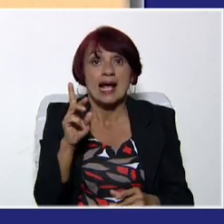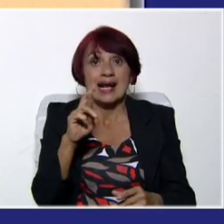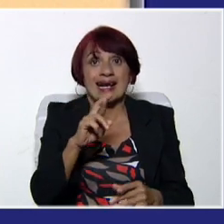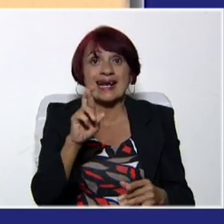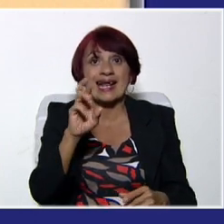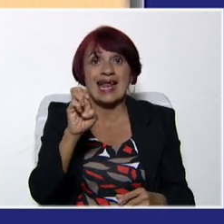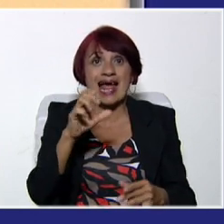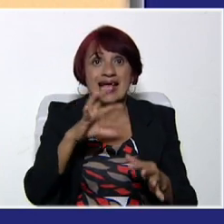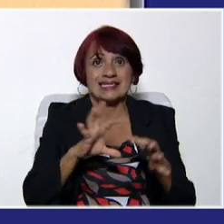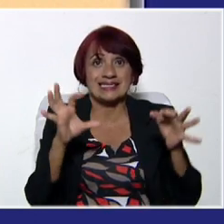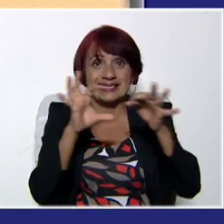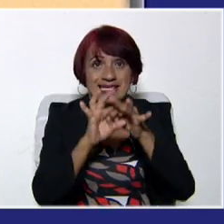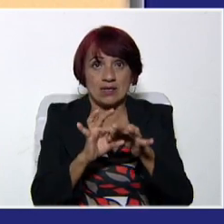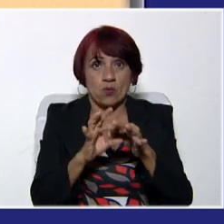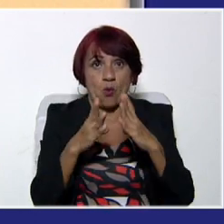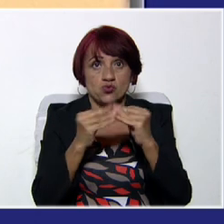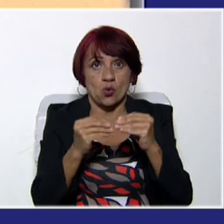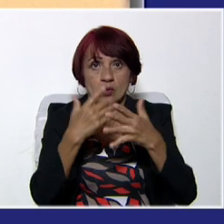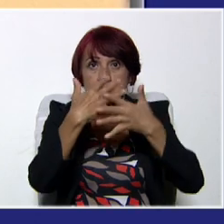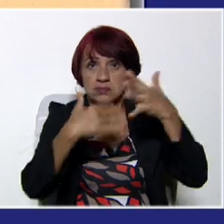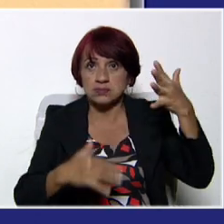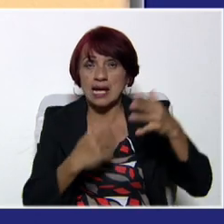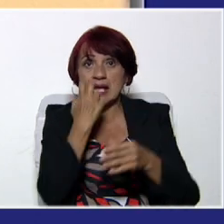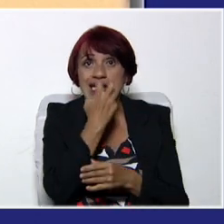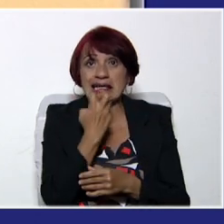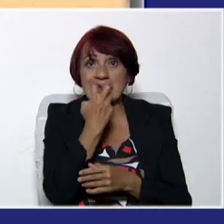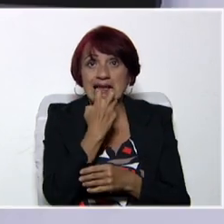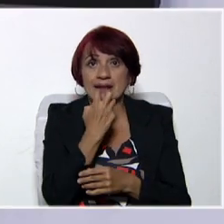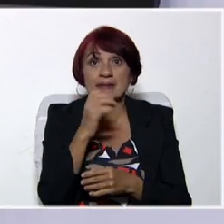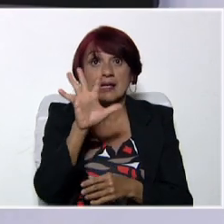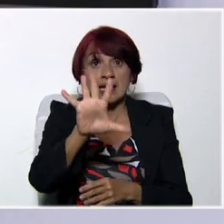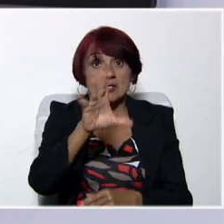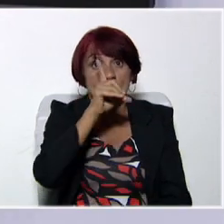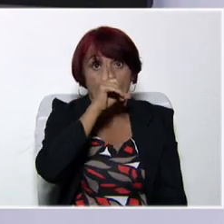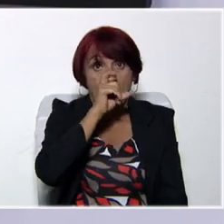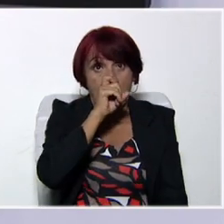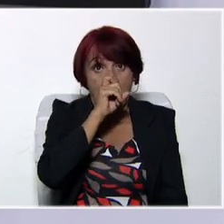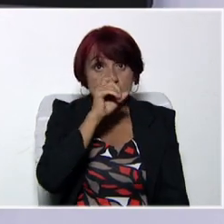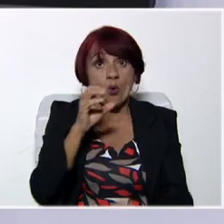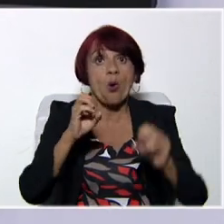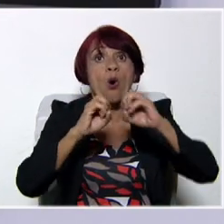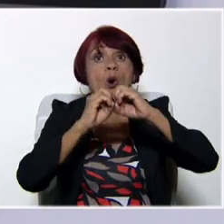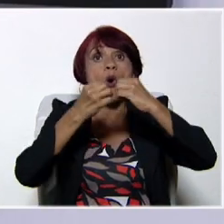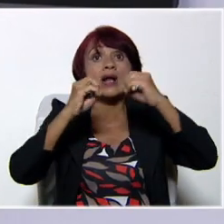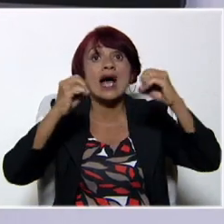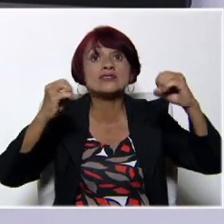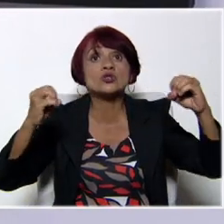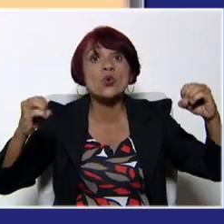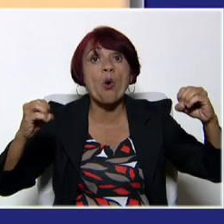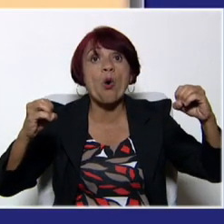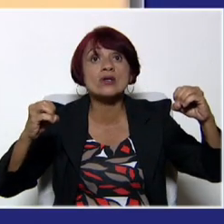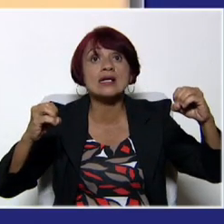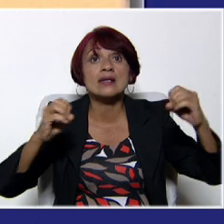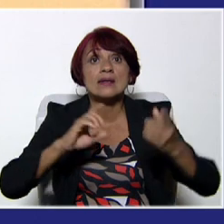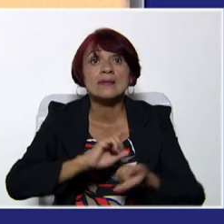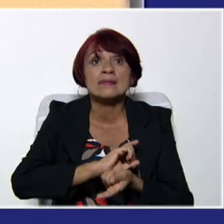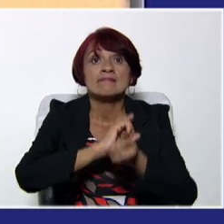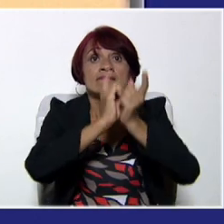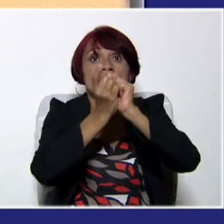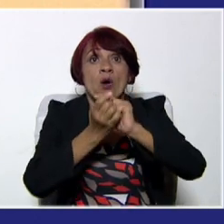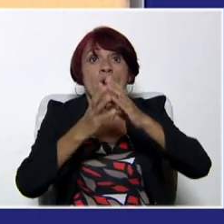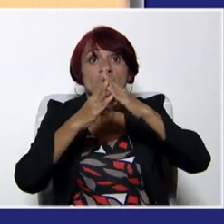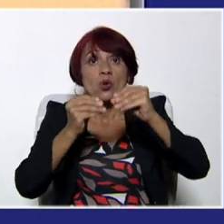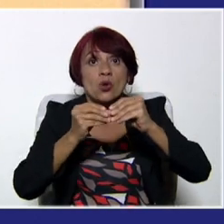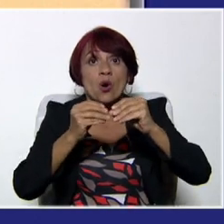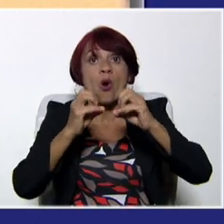pronombres relativos. ¿Ok? Recuerden. Y quinto año tenemos unas oraciones que vamos a pasar a voz activa. ¿Ok? Recuerden,